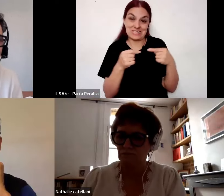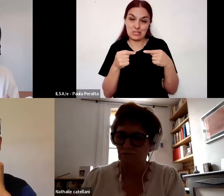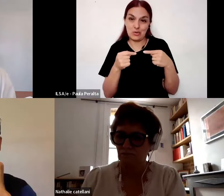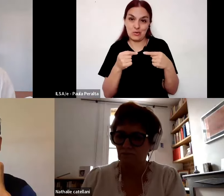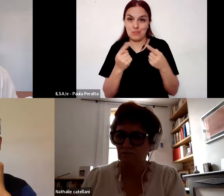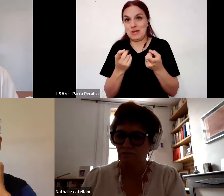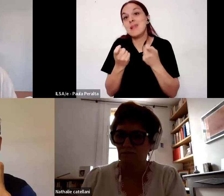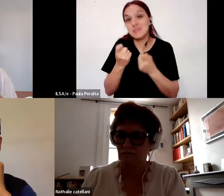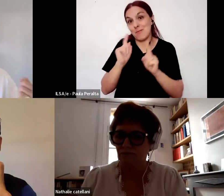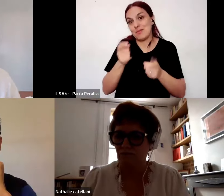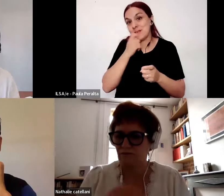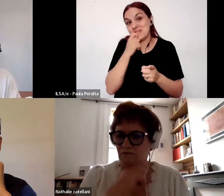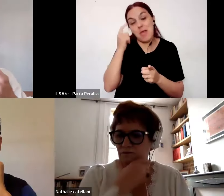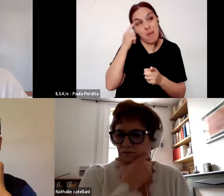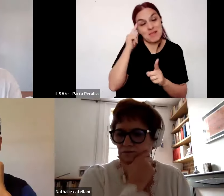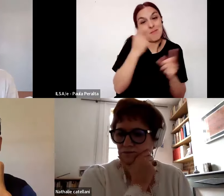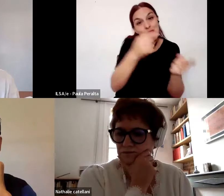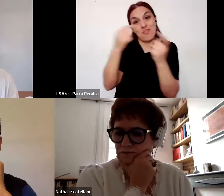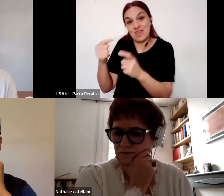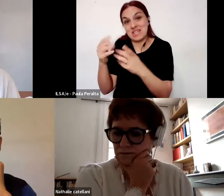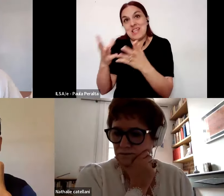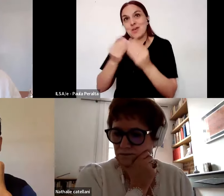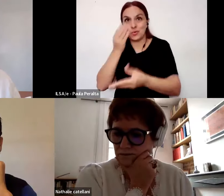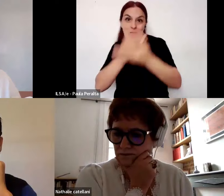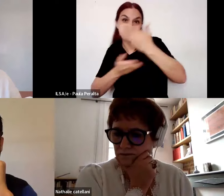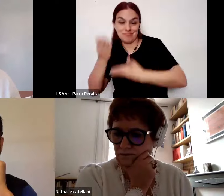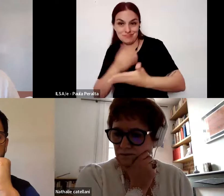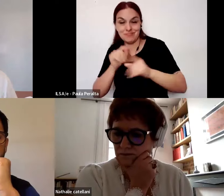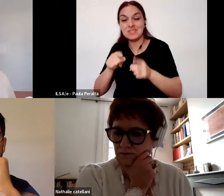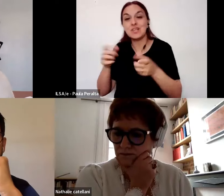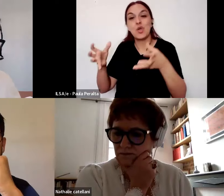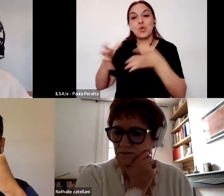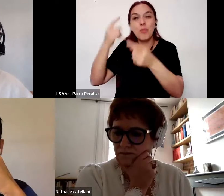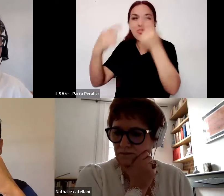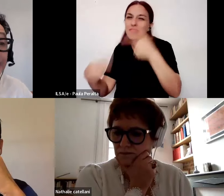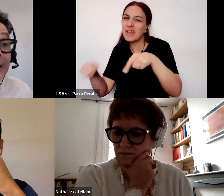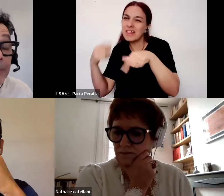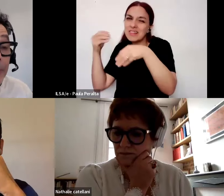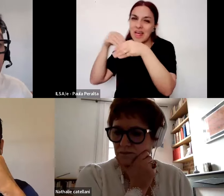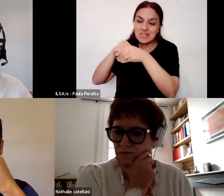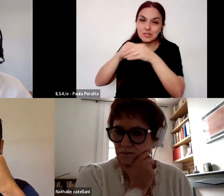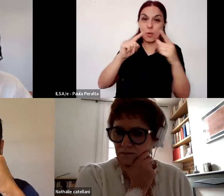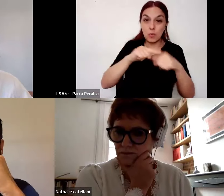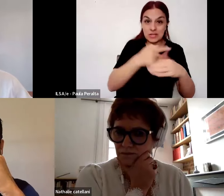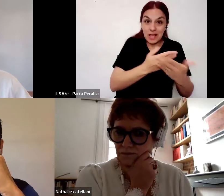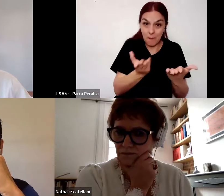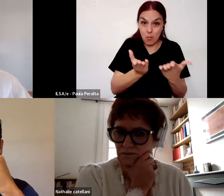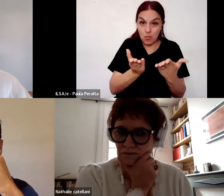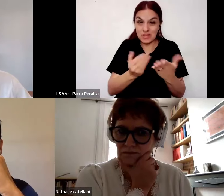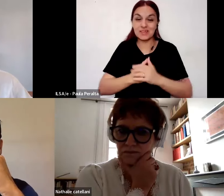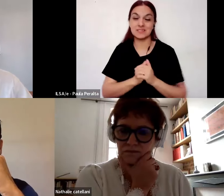conversación entre este movimiento plural ¿no? y las políticas públicas